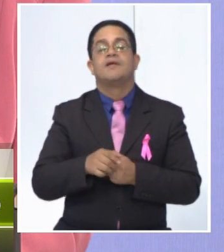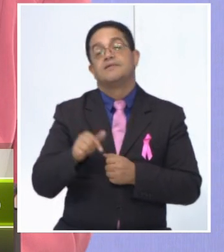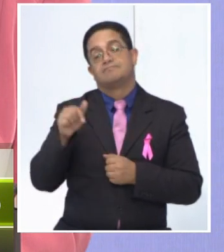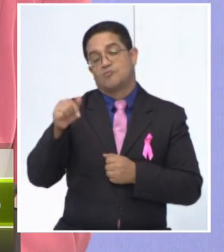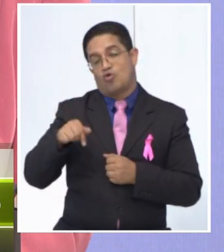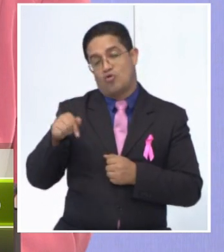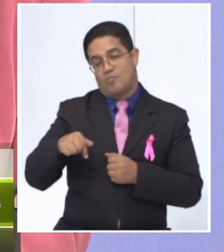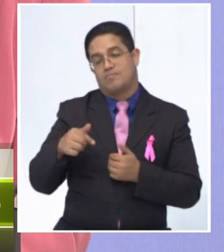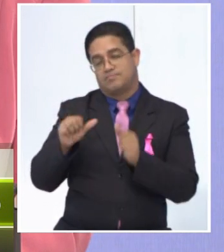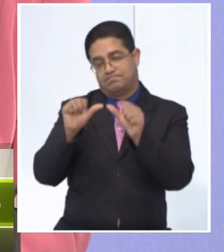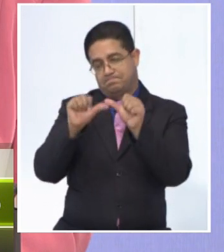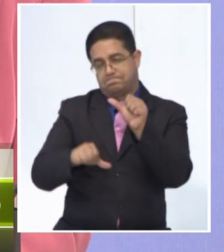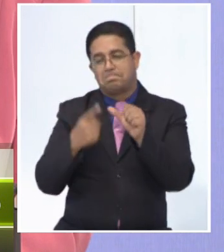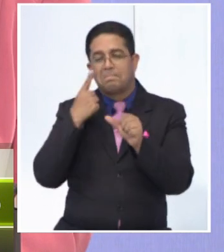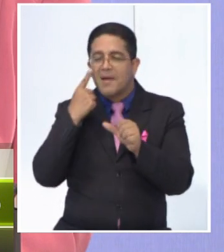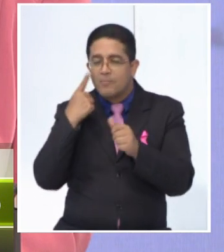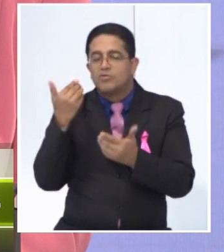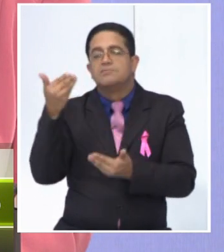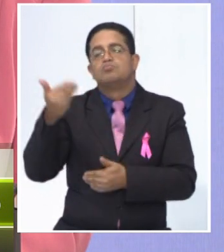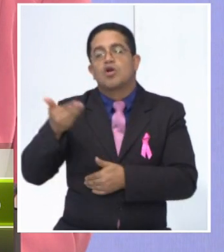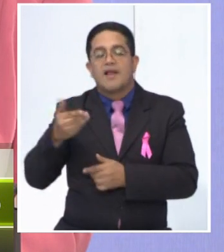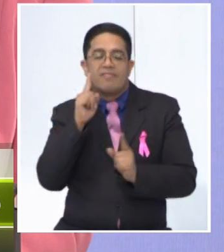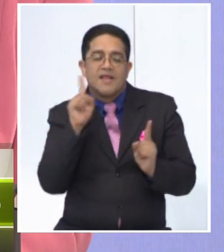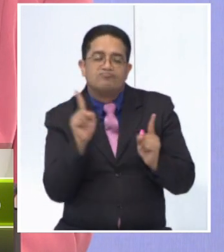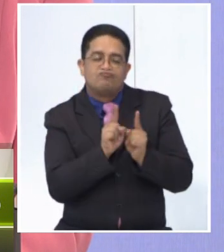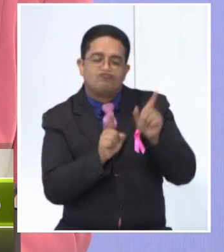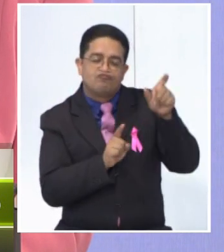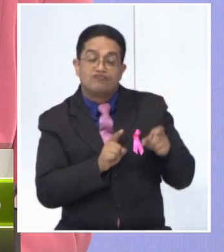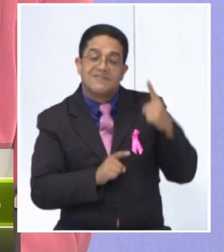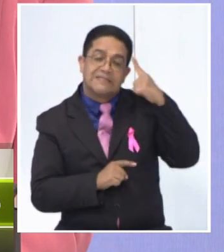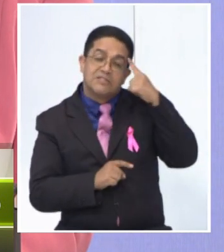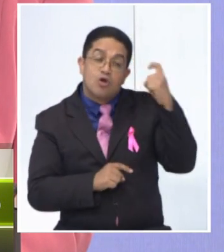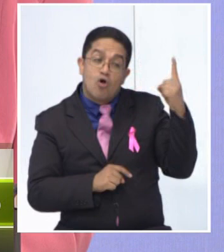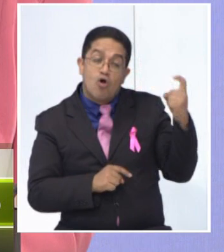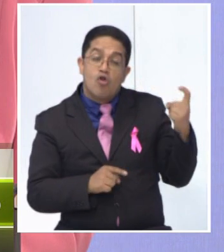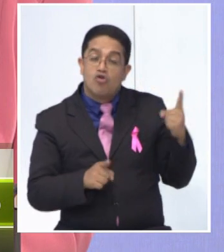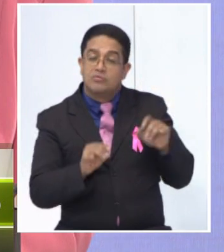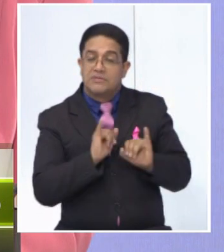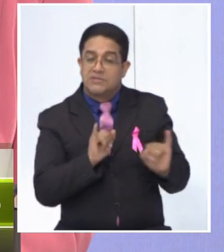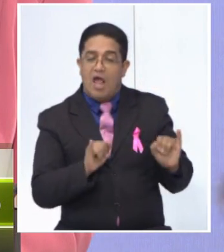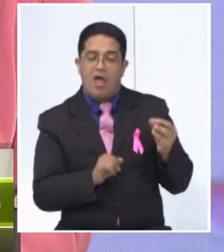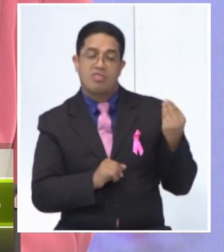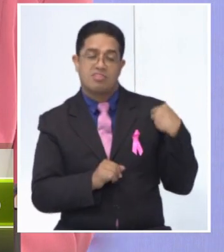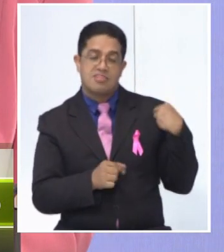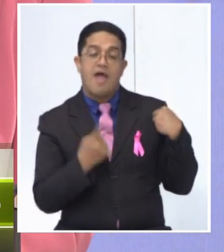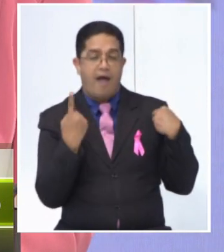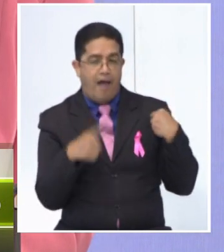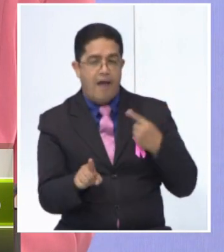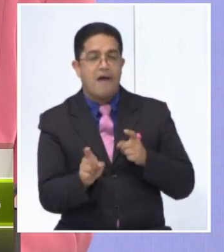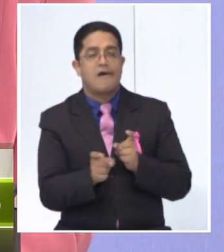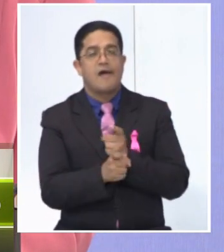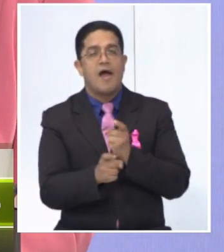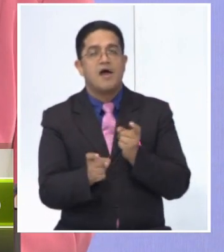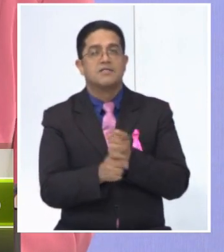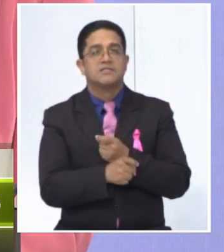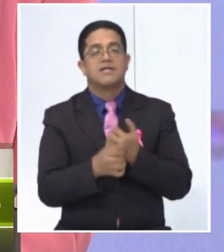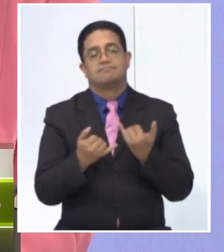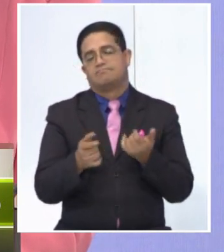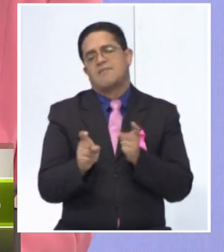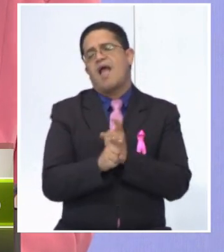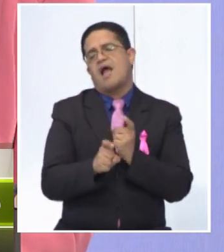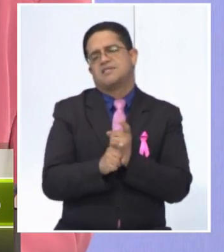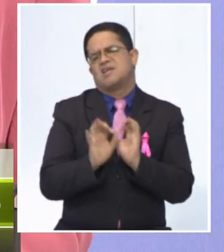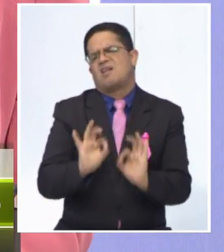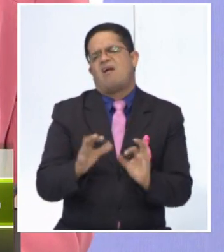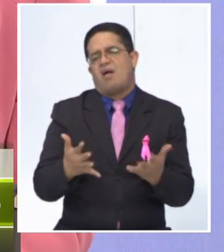importancia entonces de esta consulta con el psicólogo de una vez se tengan el diagnóstico de cáncer, en esta oportunidad cáncer de mama.